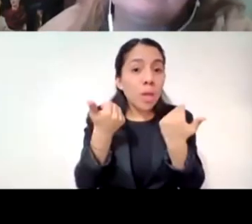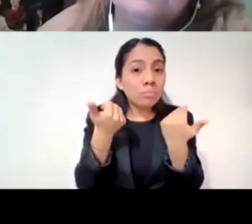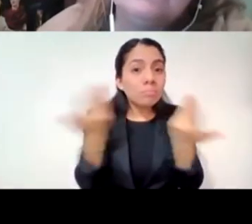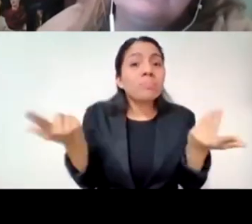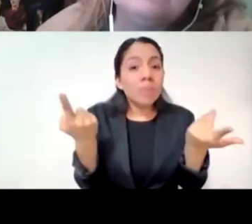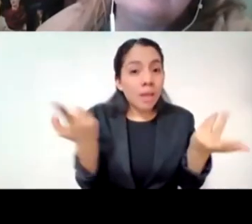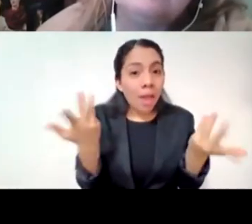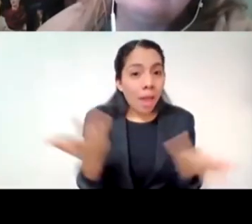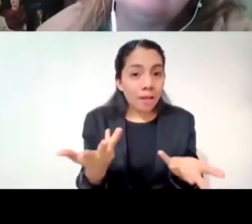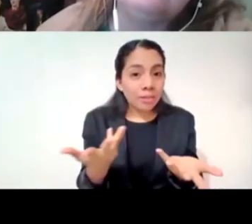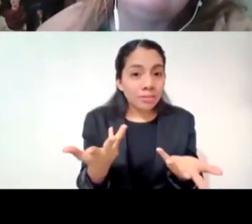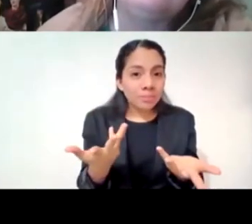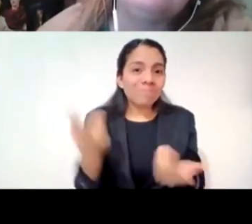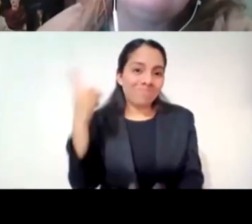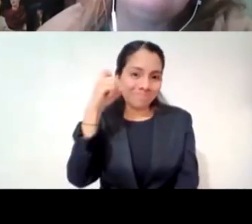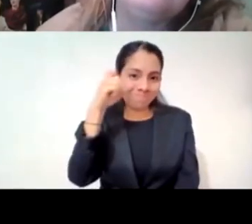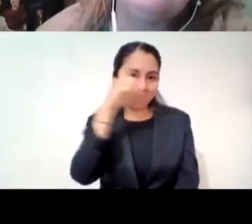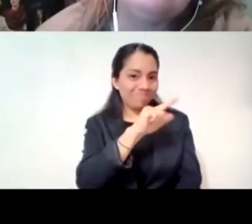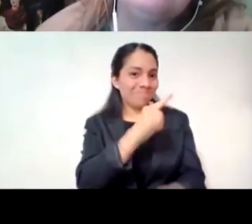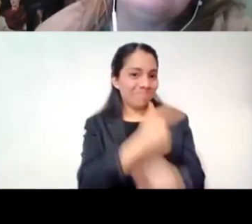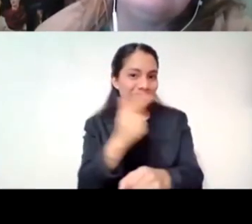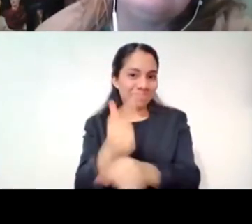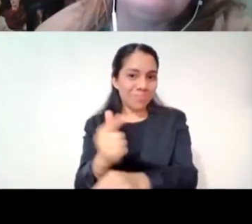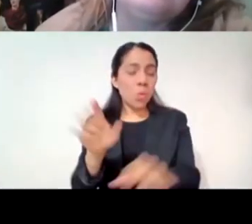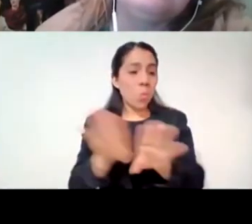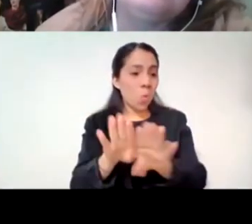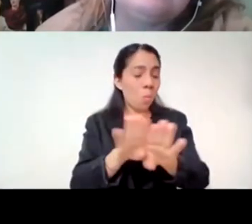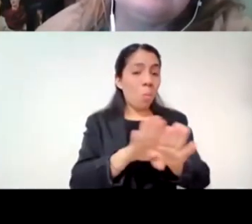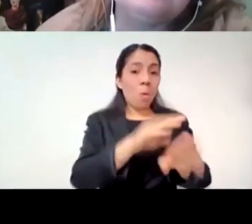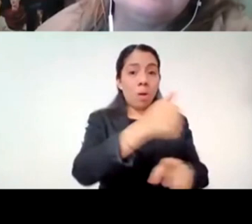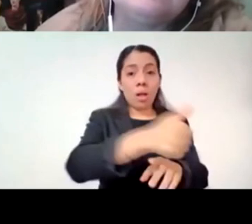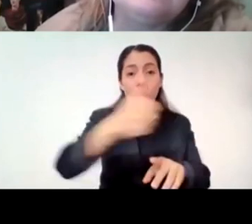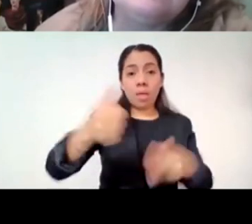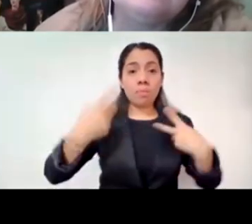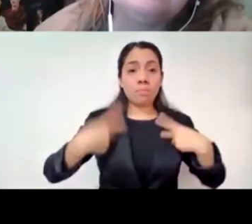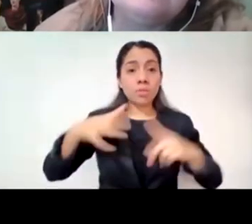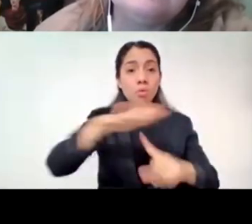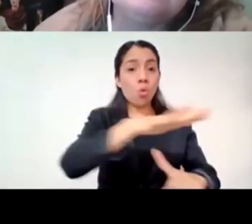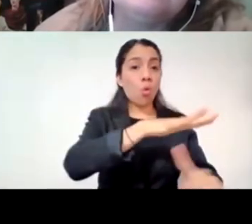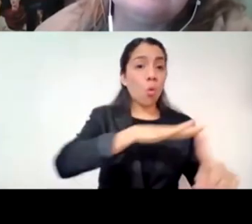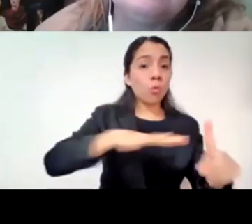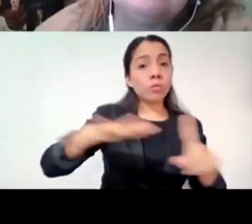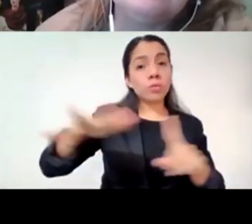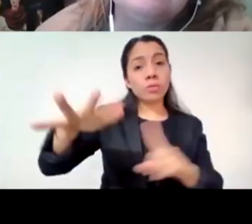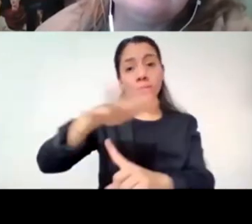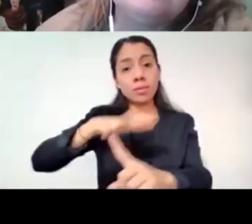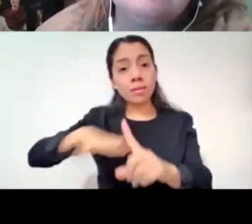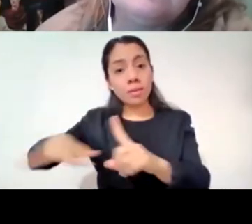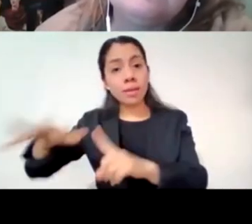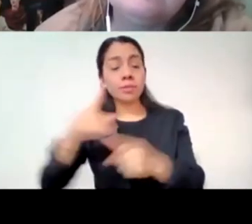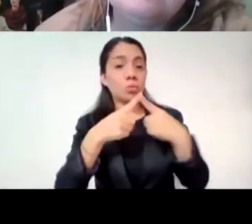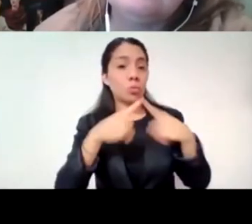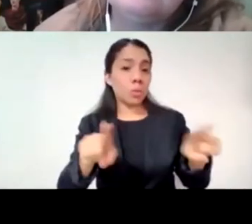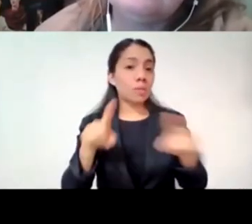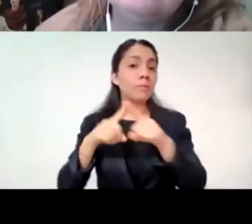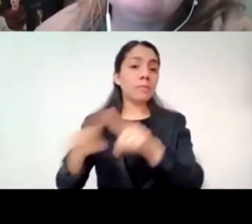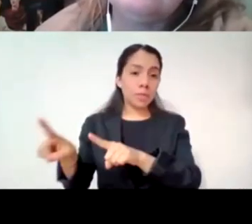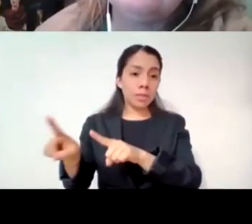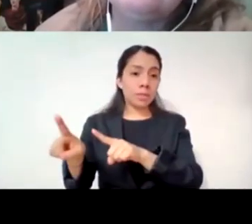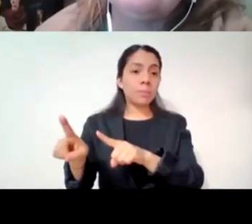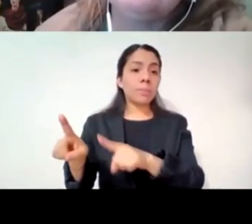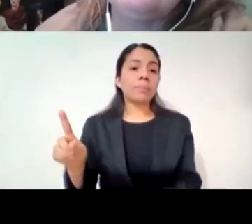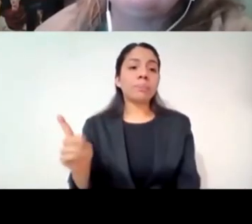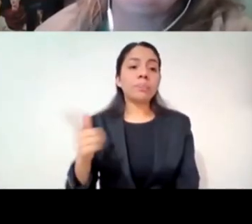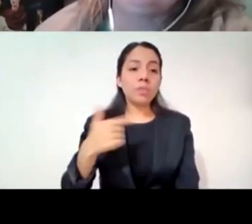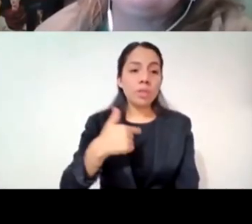identificar esta diversidad de realidades y la forma de cómo acompañarnos en algunos momentos quise acompañar en los hospitales yo trabajo